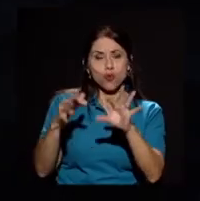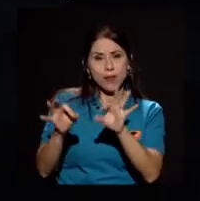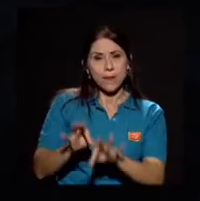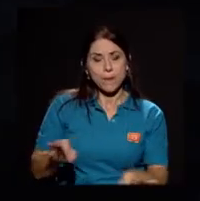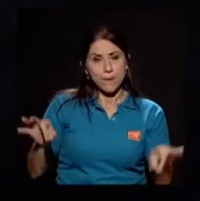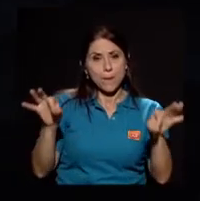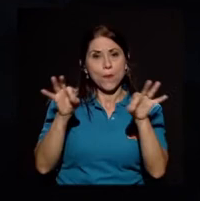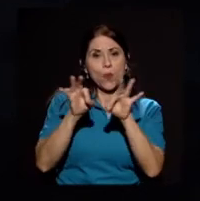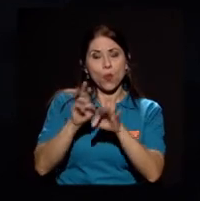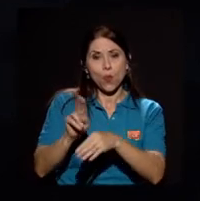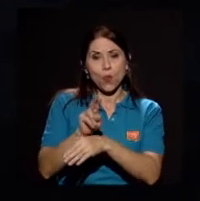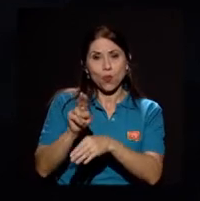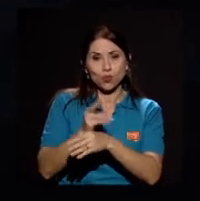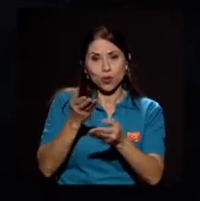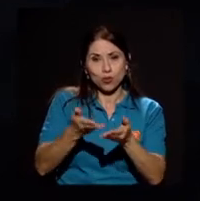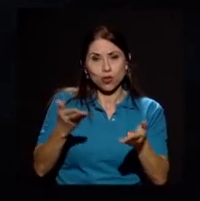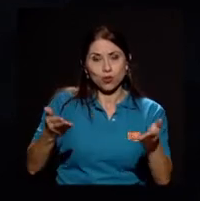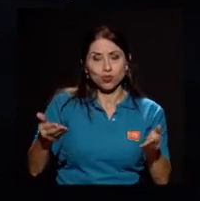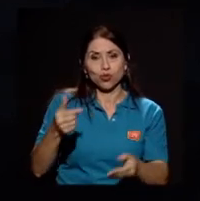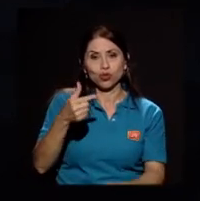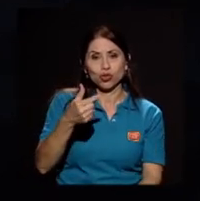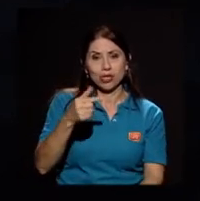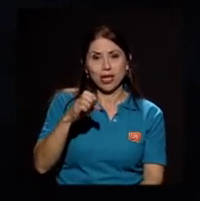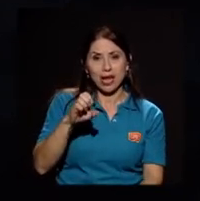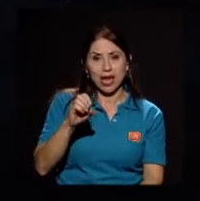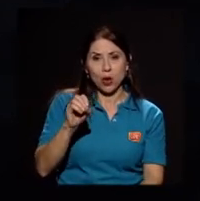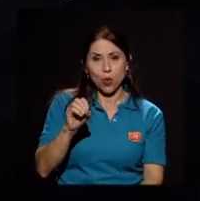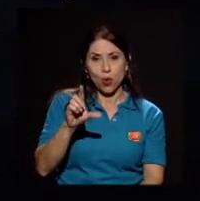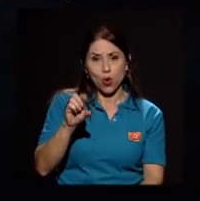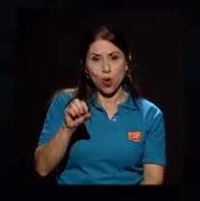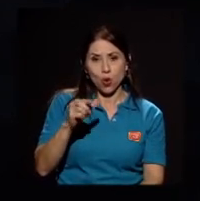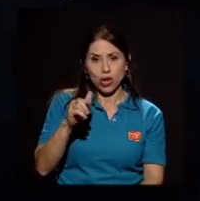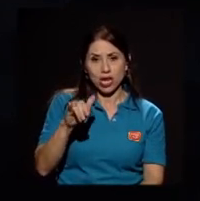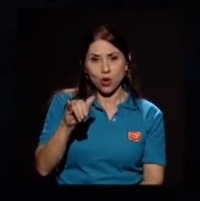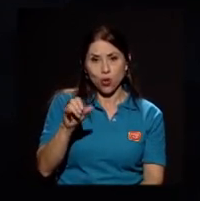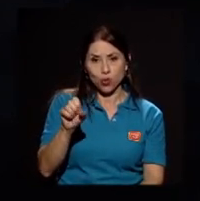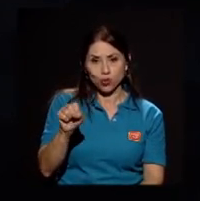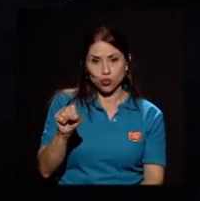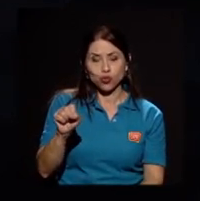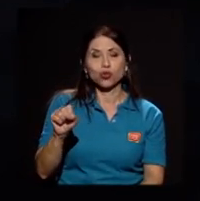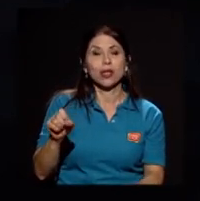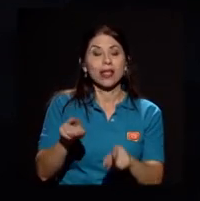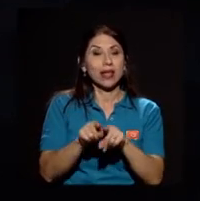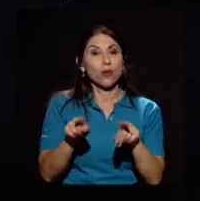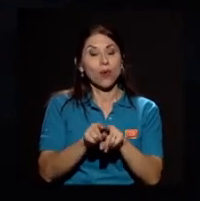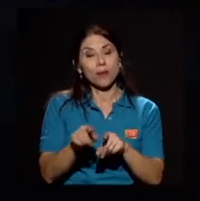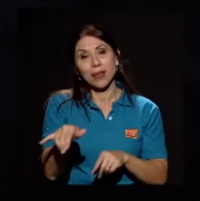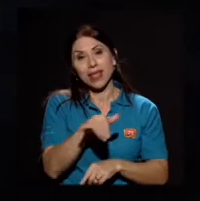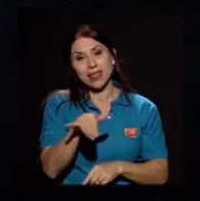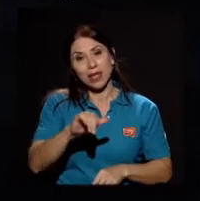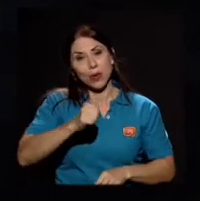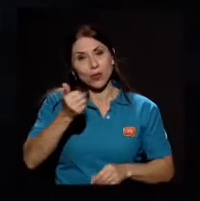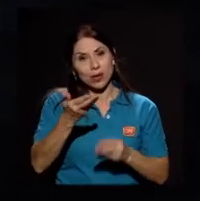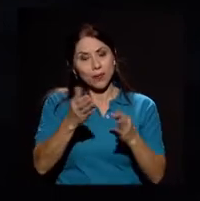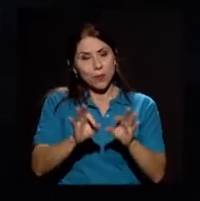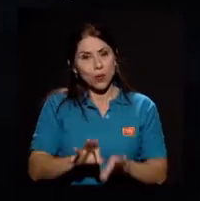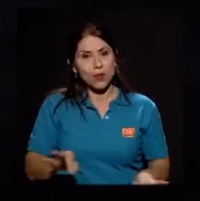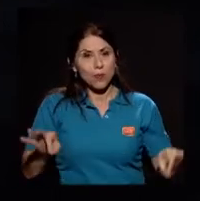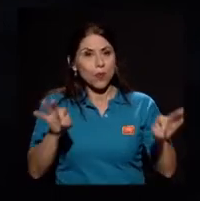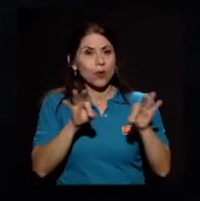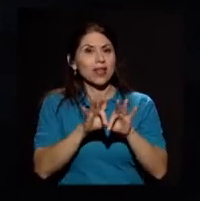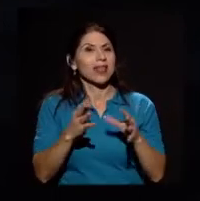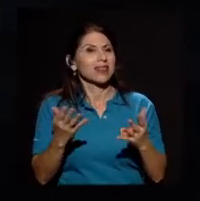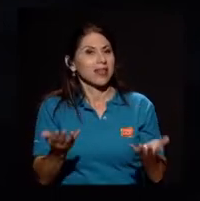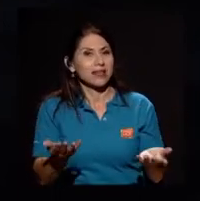uso de los recursos geológicos por los componentes que tiene e igualmente tenemos la otra componente muy importante que es